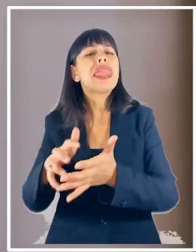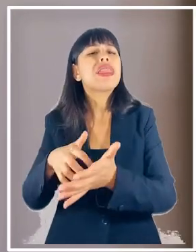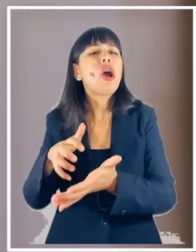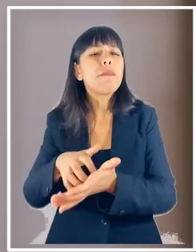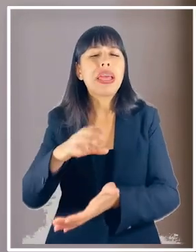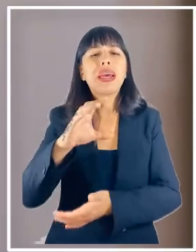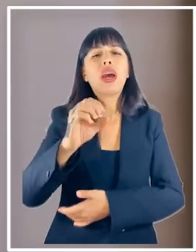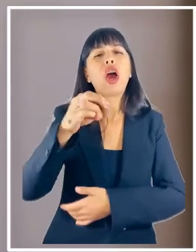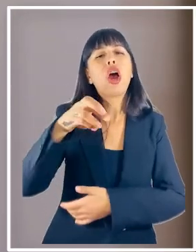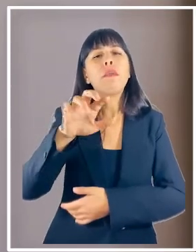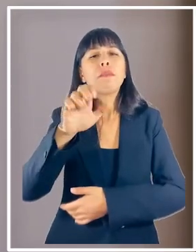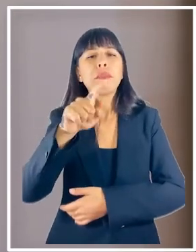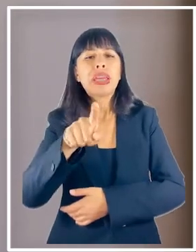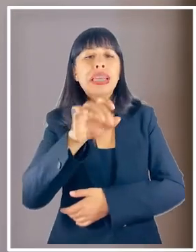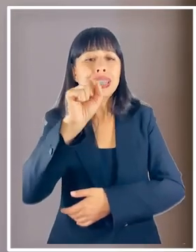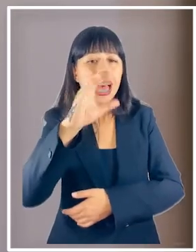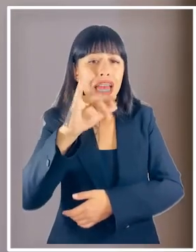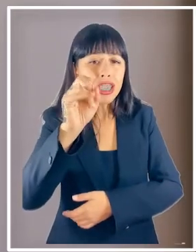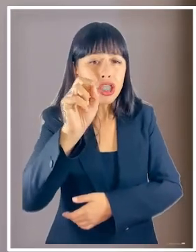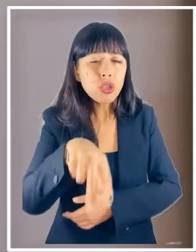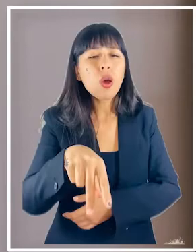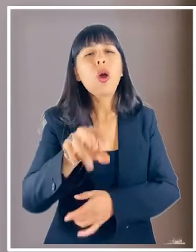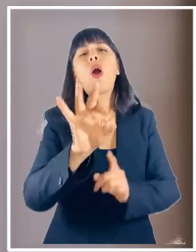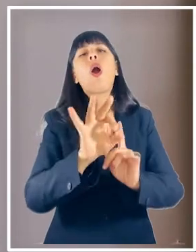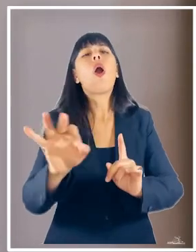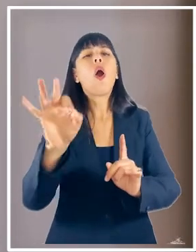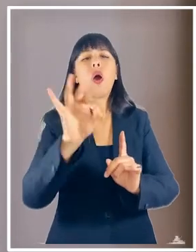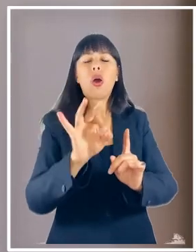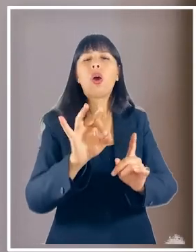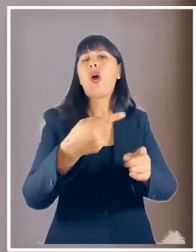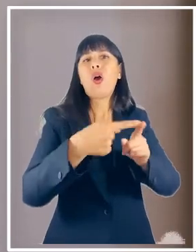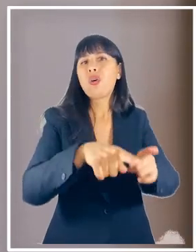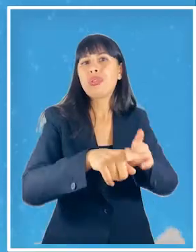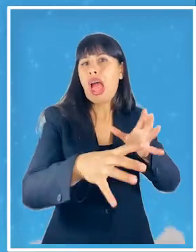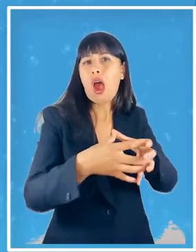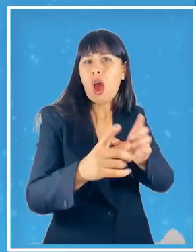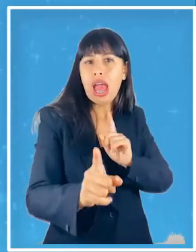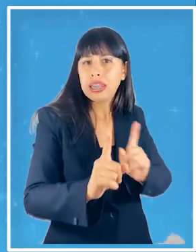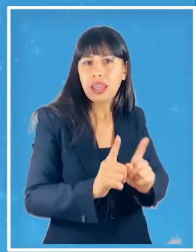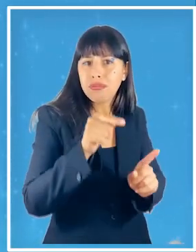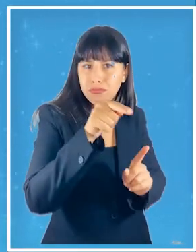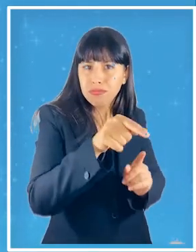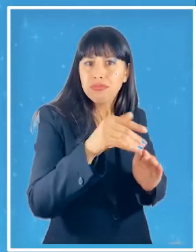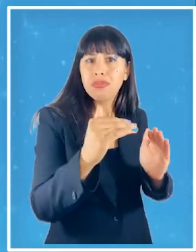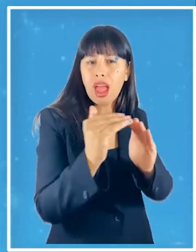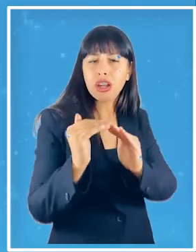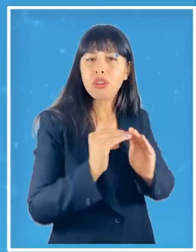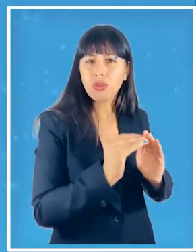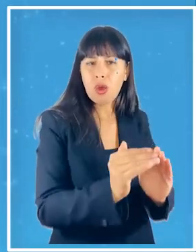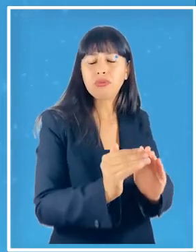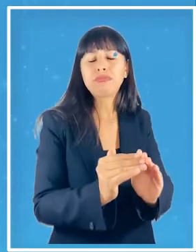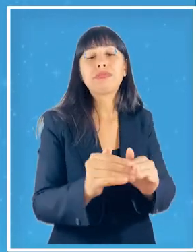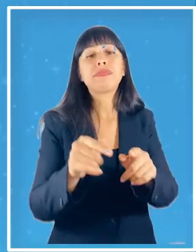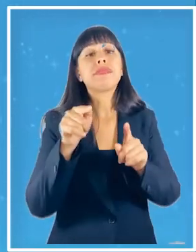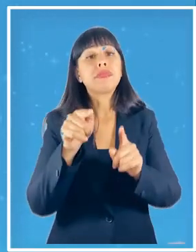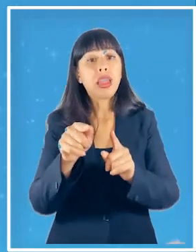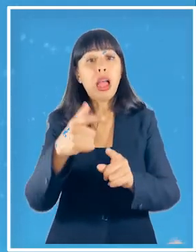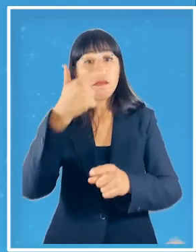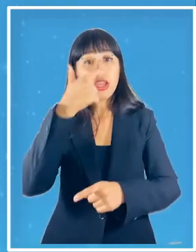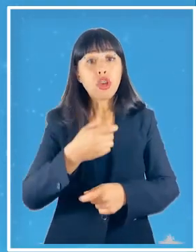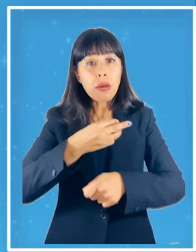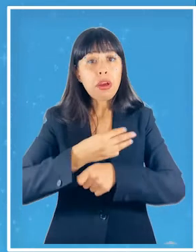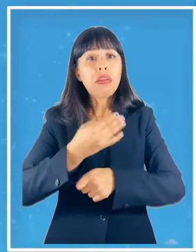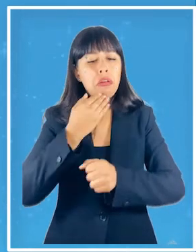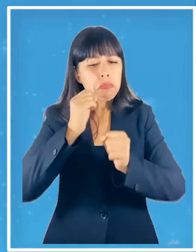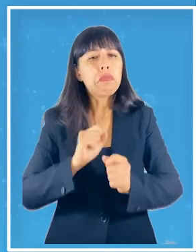compensación o de otras organizaciones que trabajan en el territorio las personas mayores también pueden ser agentes de cambio